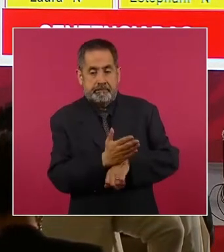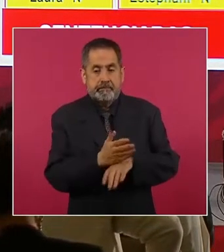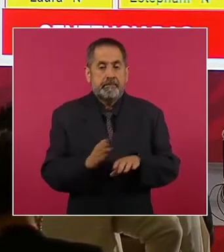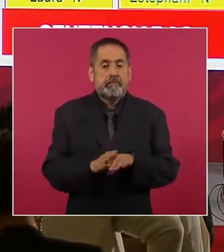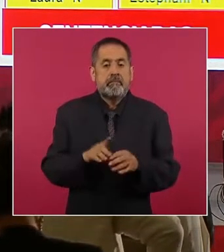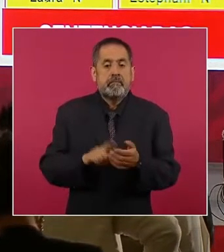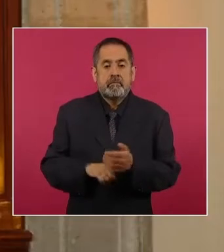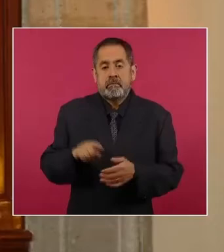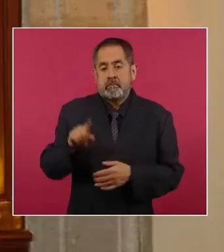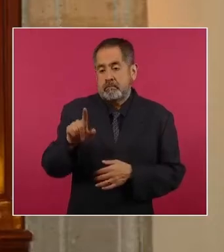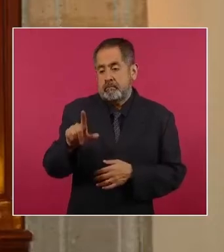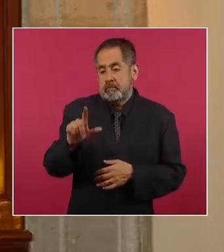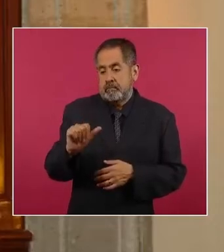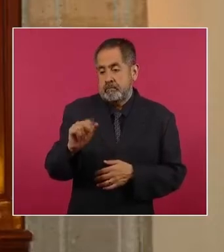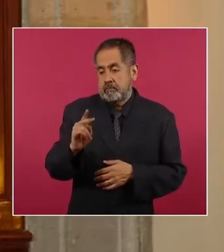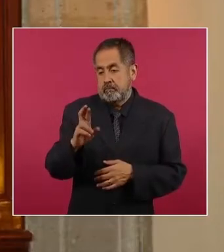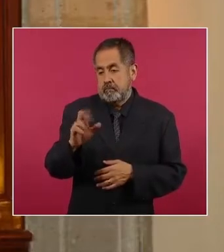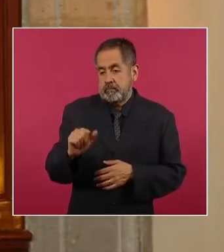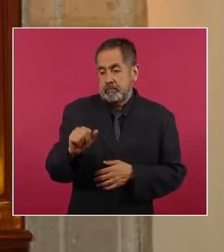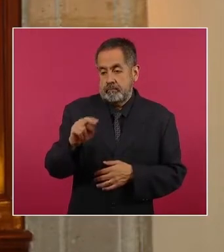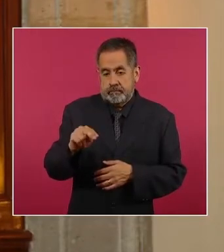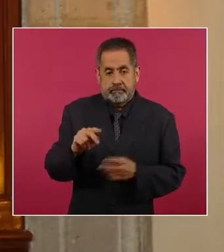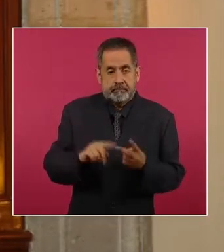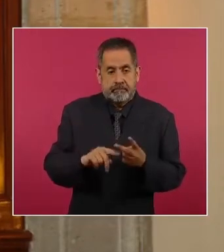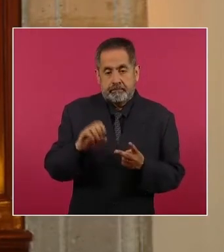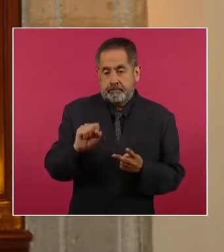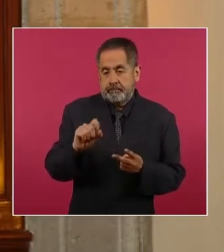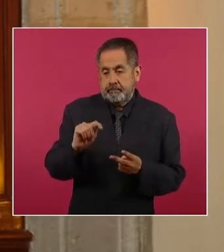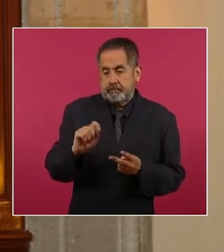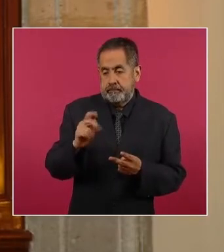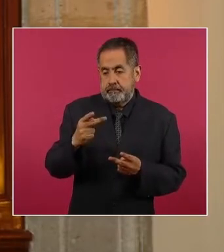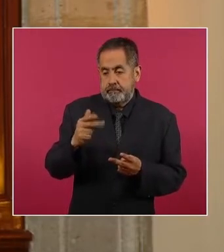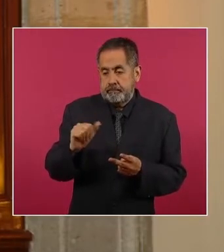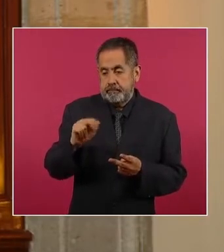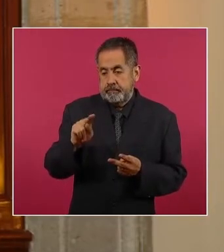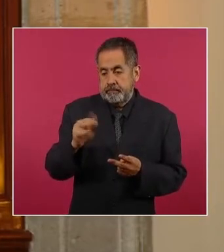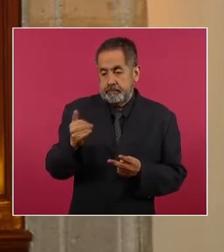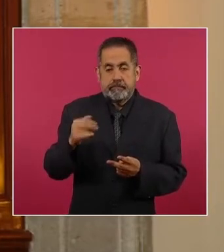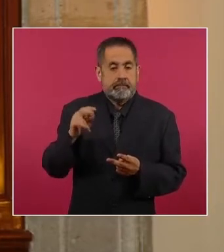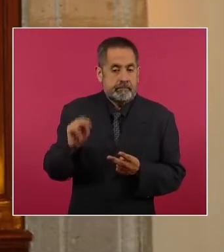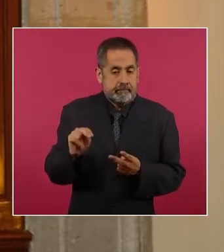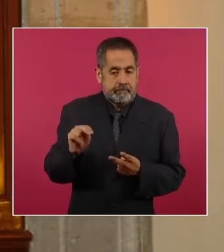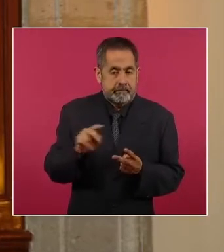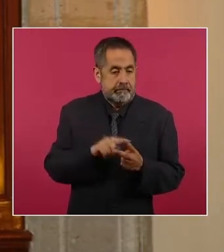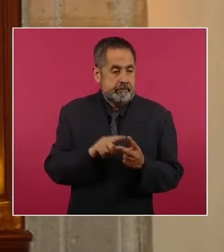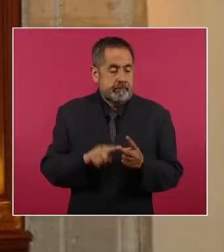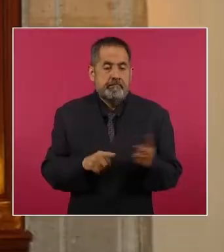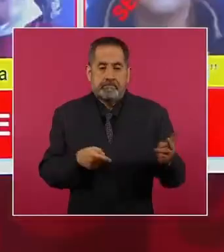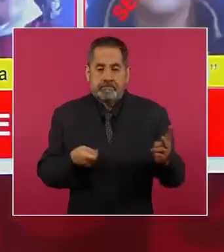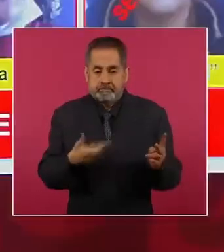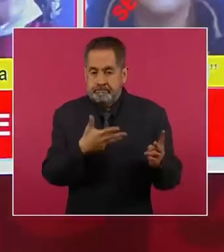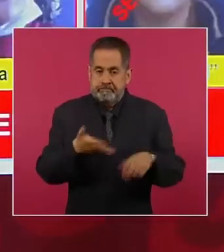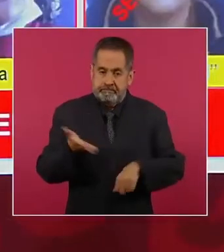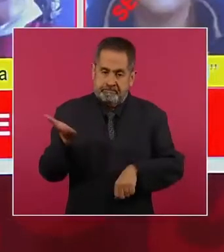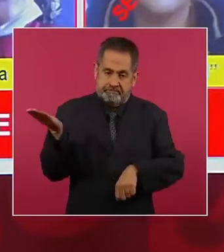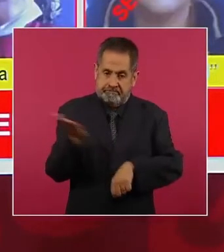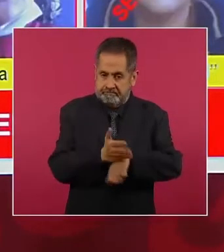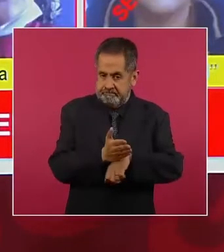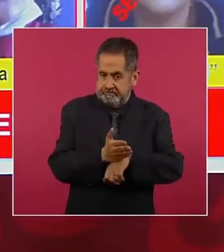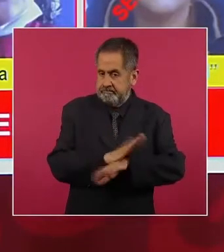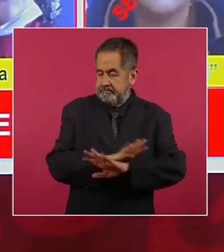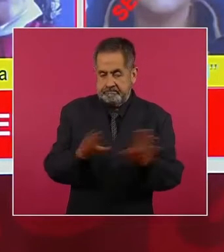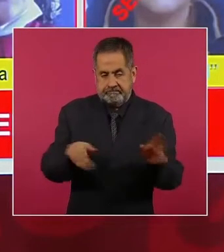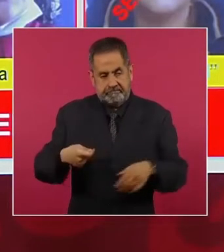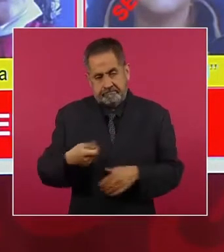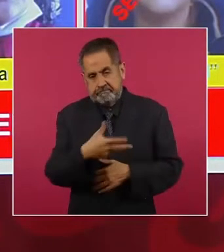contra Laura N. y Stephanie N., presuntas, mejor dicho ya, culpables, conforme a la sentencia